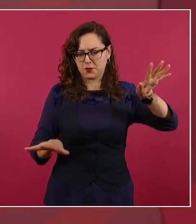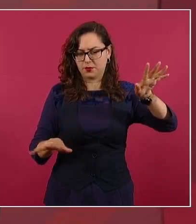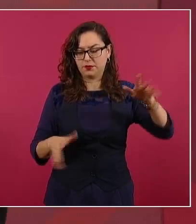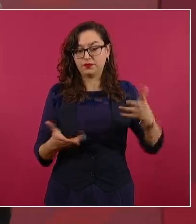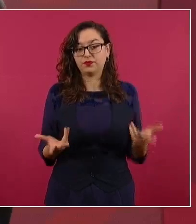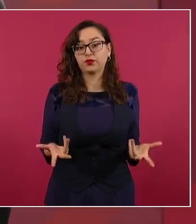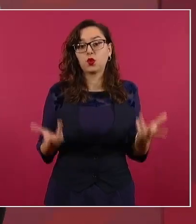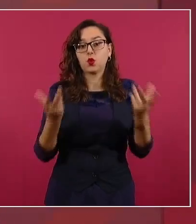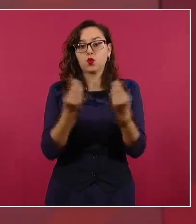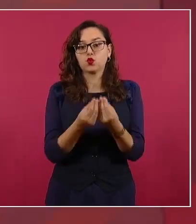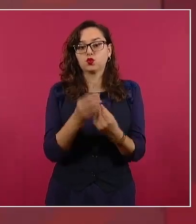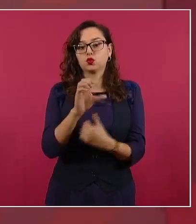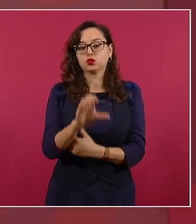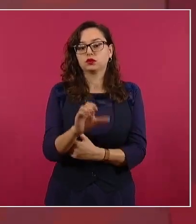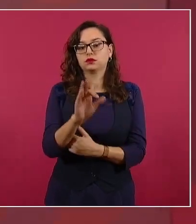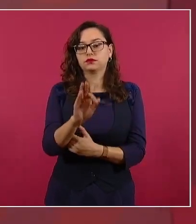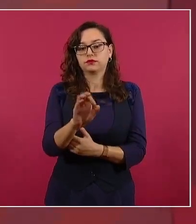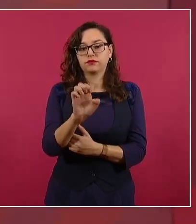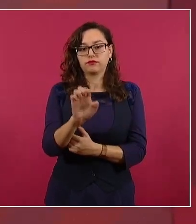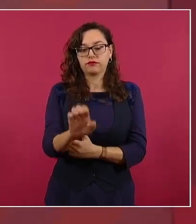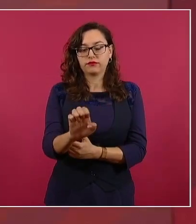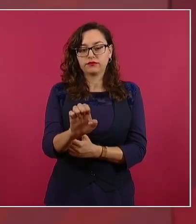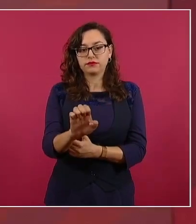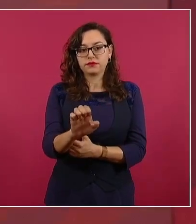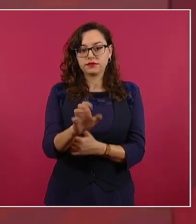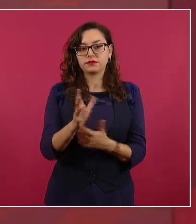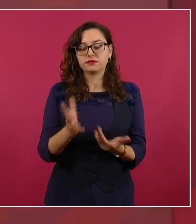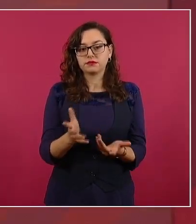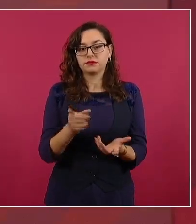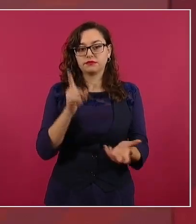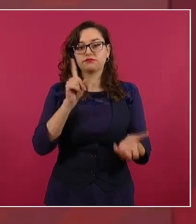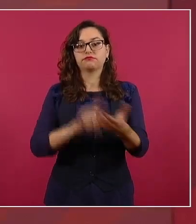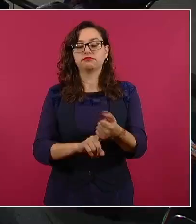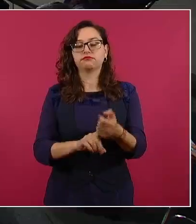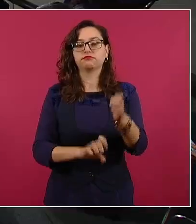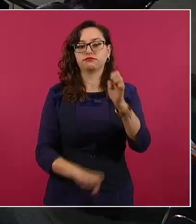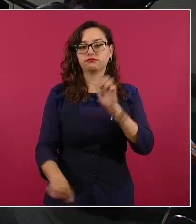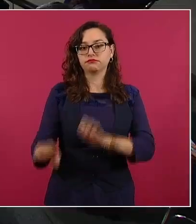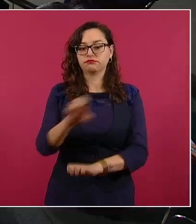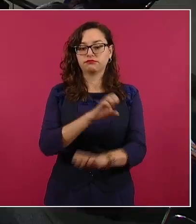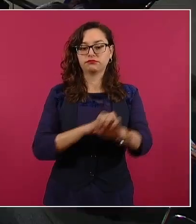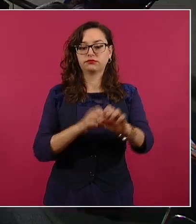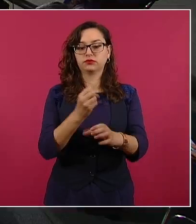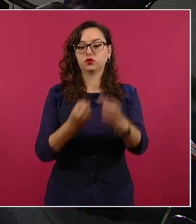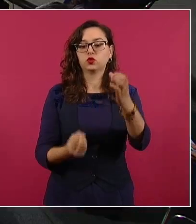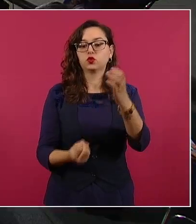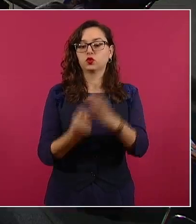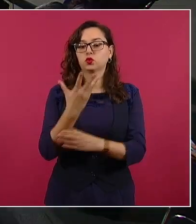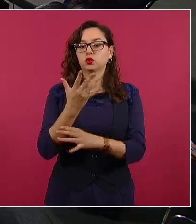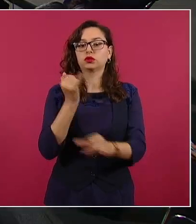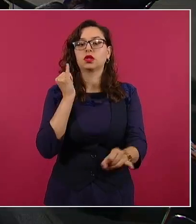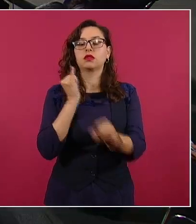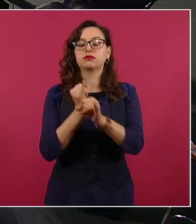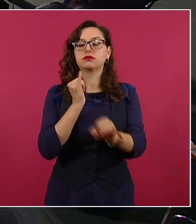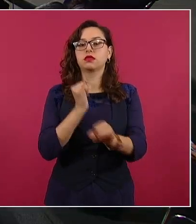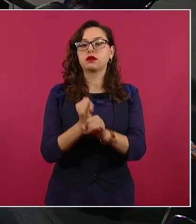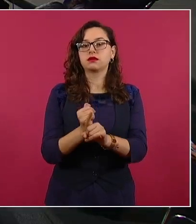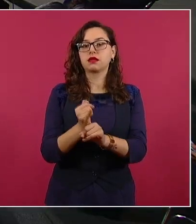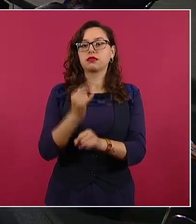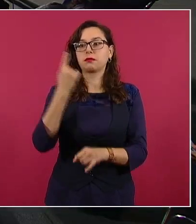una nueva filial que se llama Internet para Todos